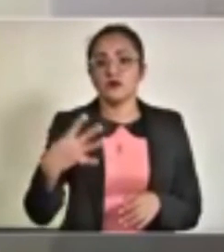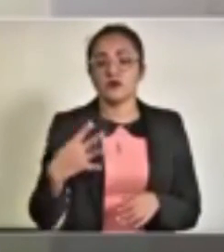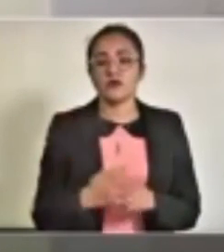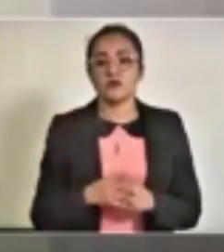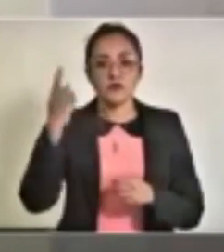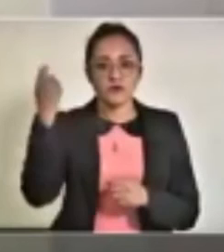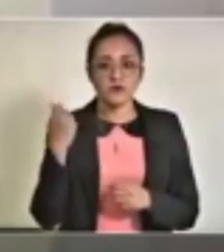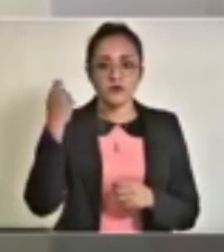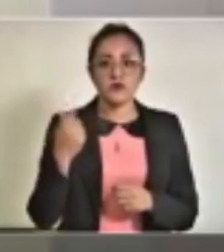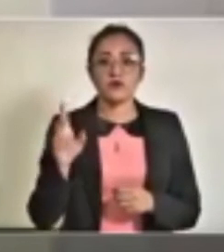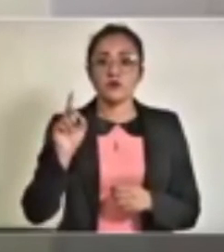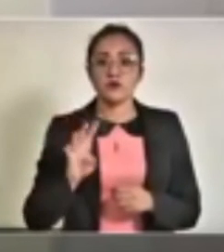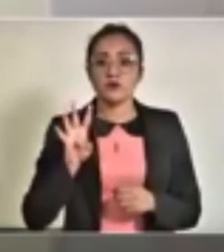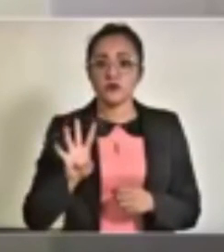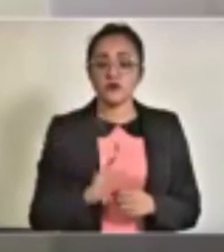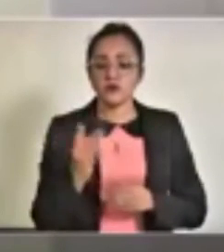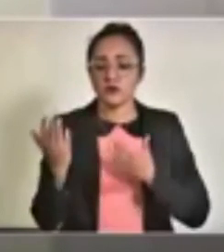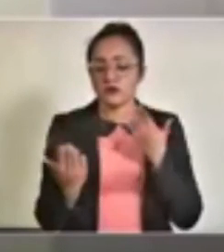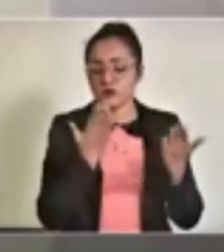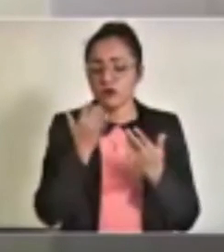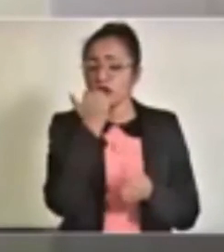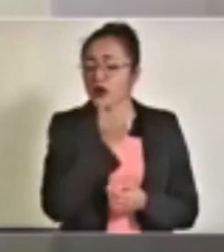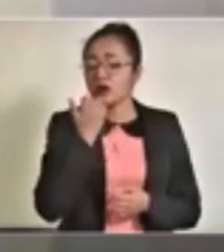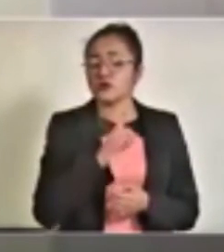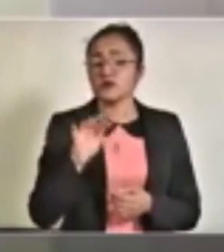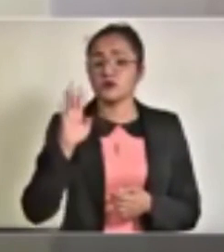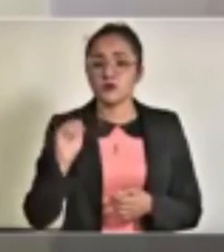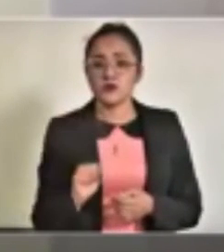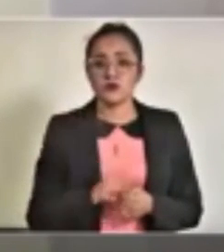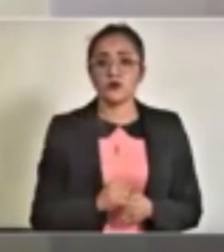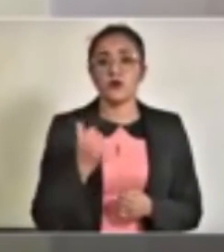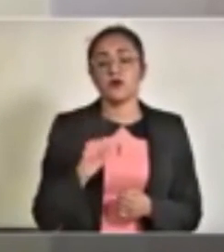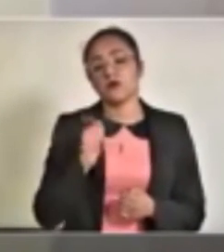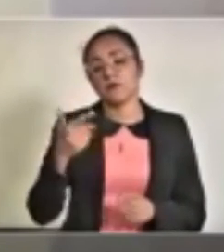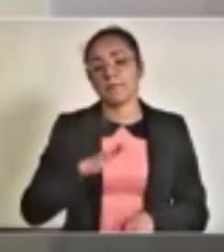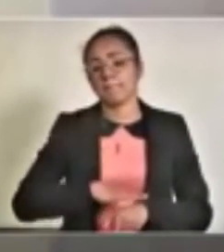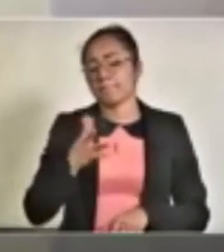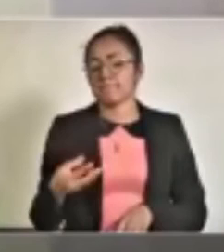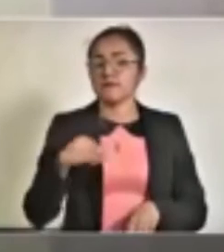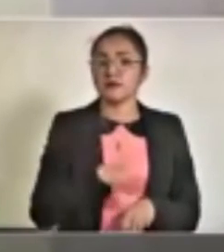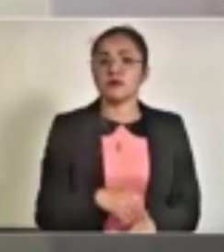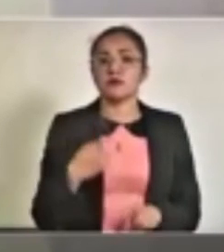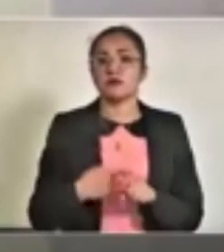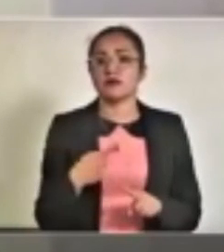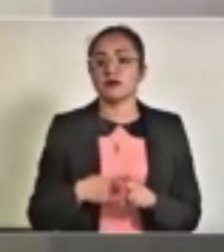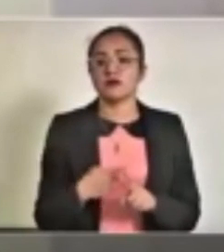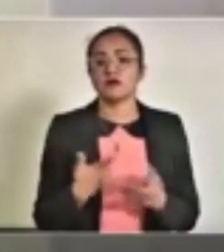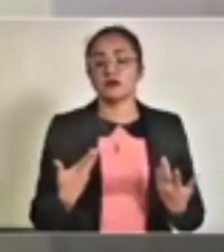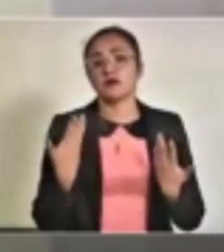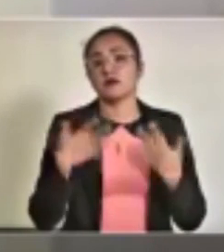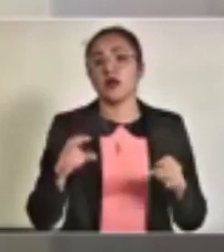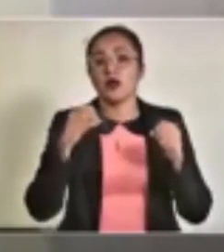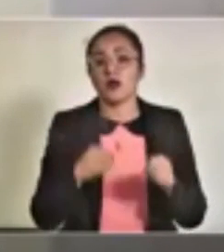jubilados 34, estudiantes 59 y muchos otros que están de todas prácticamente